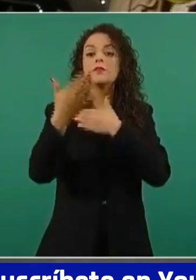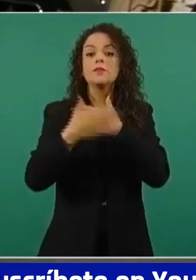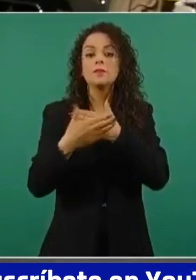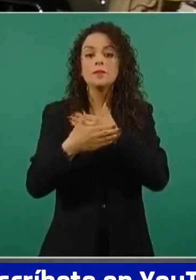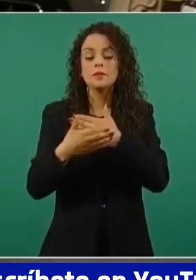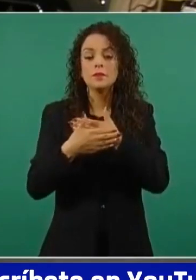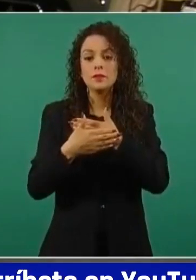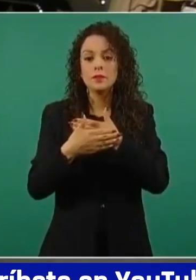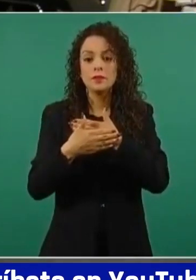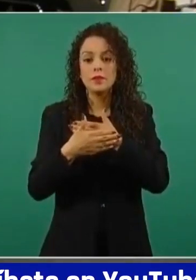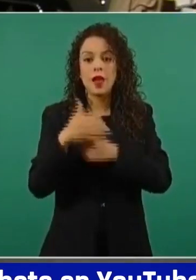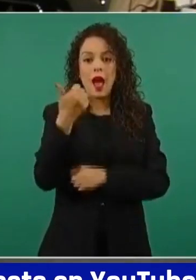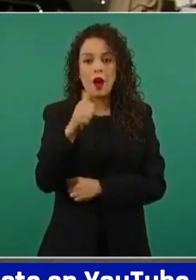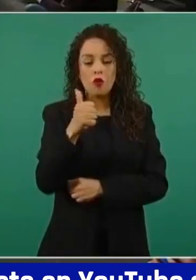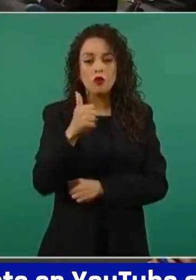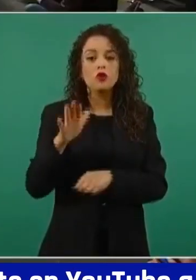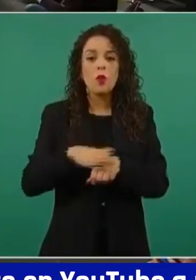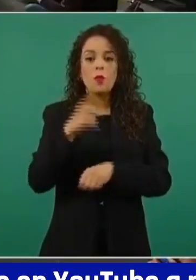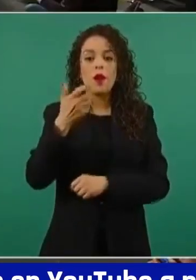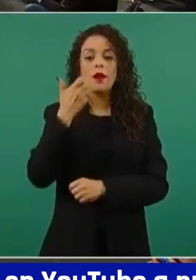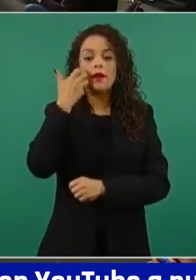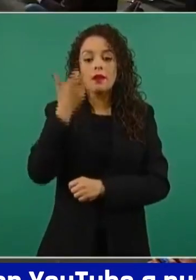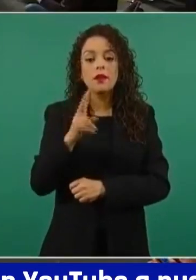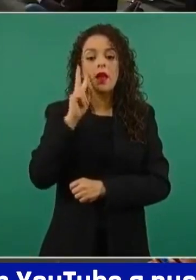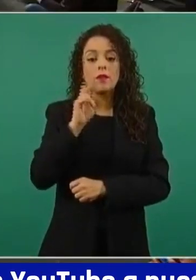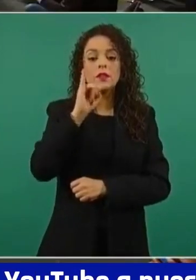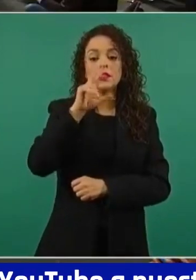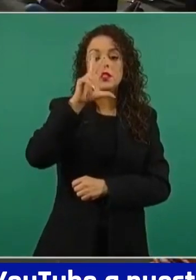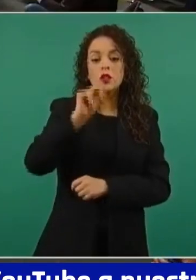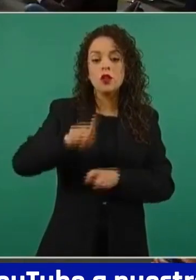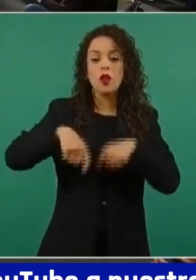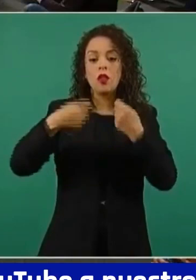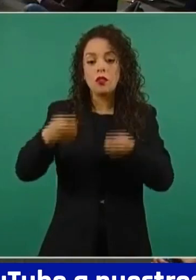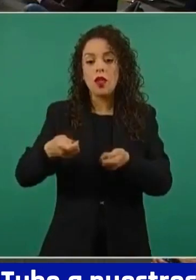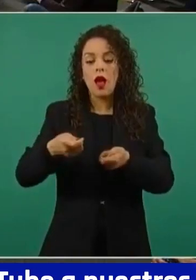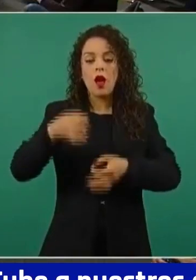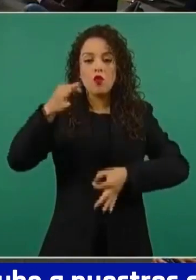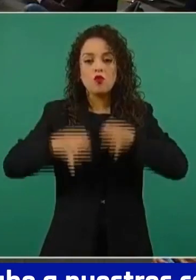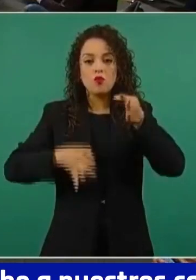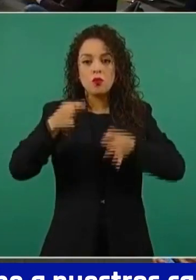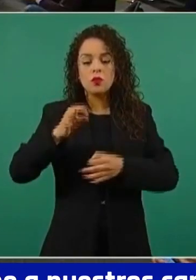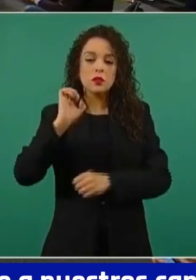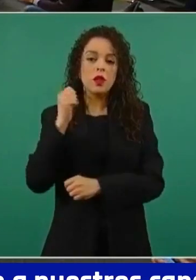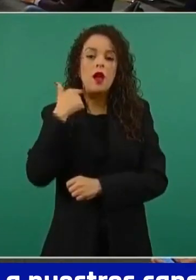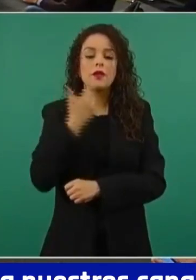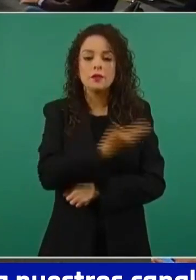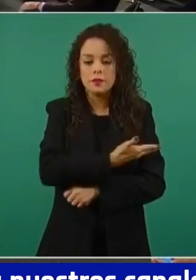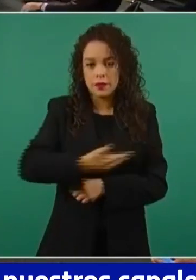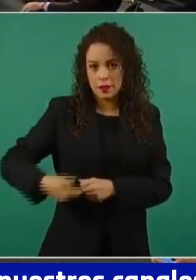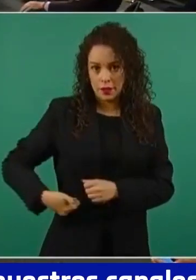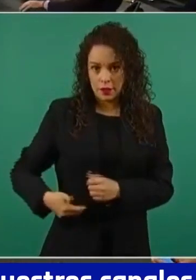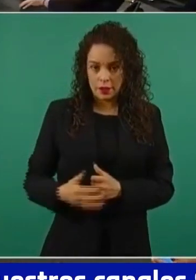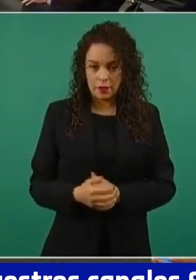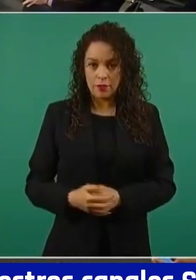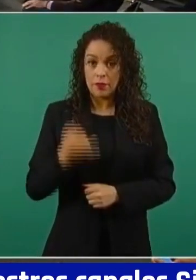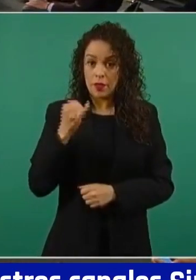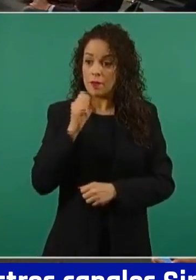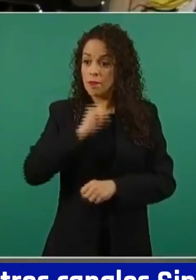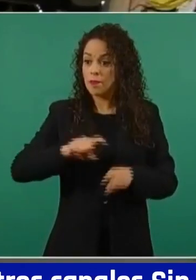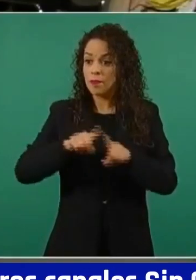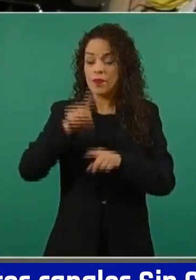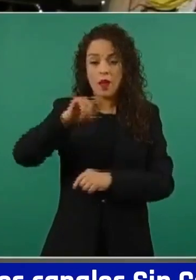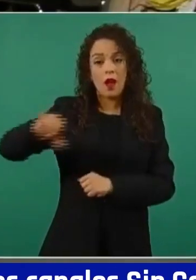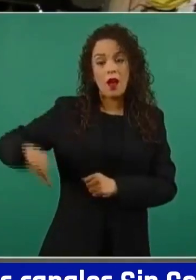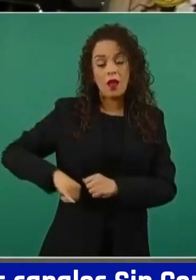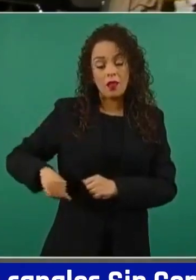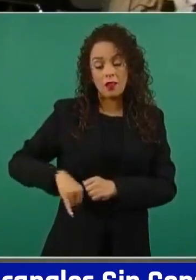participar en la revocación de mandato del año que entra y sobre todo que les interesa muchísimo el cambio